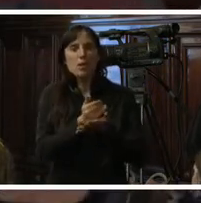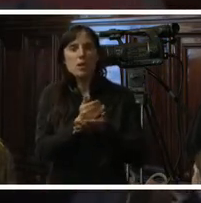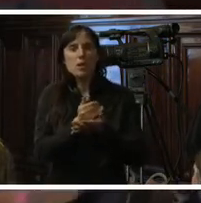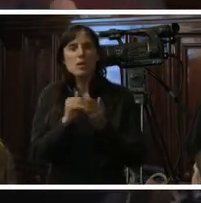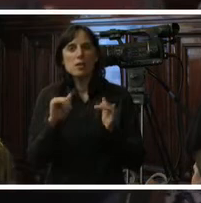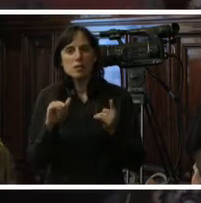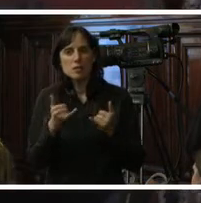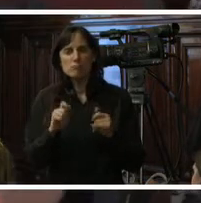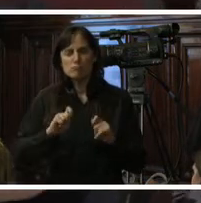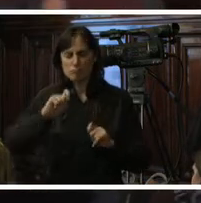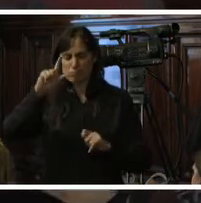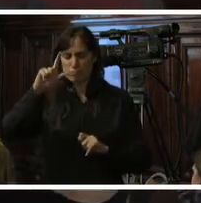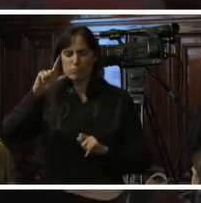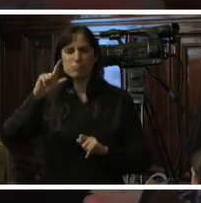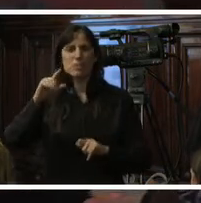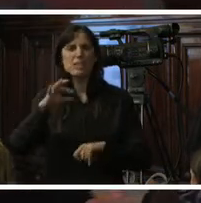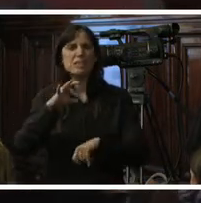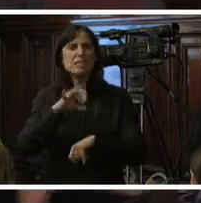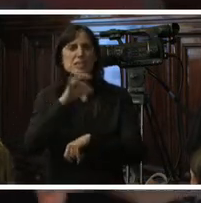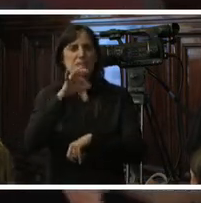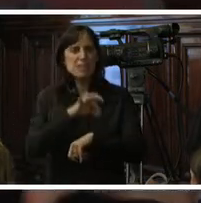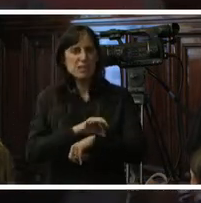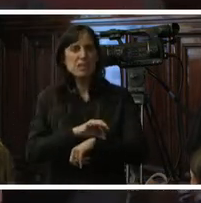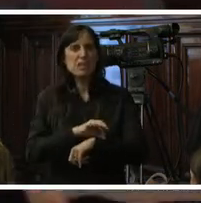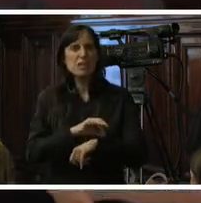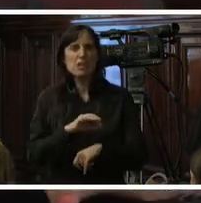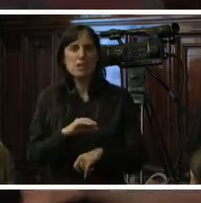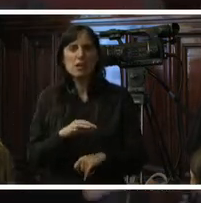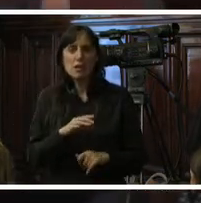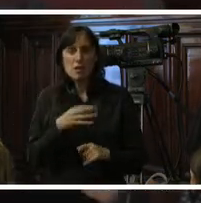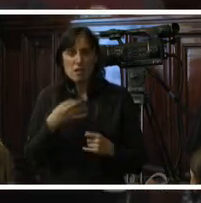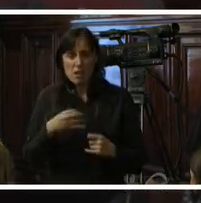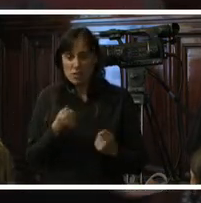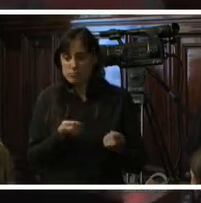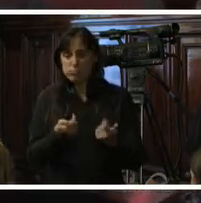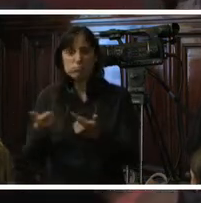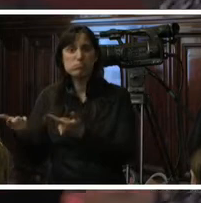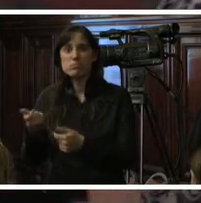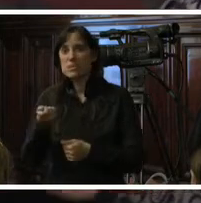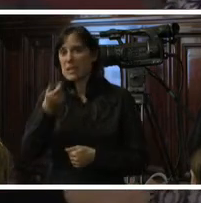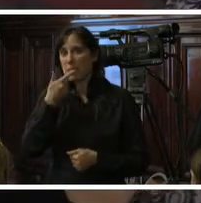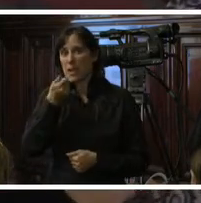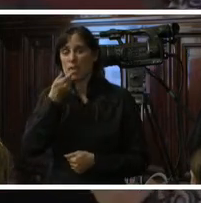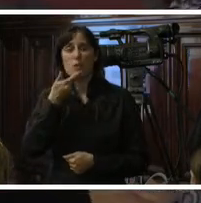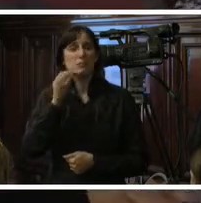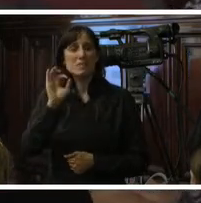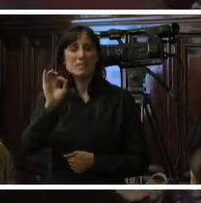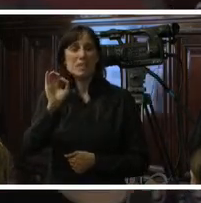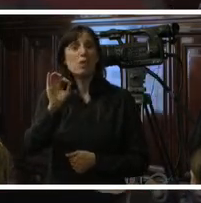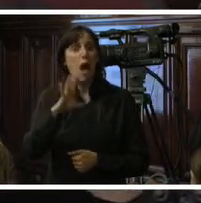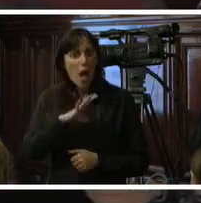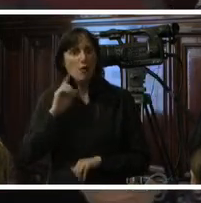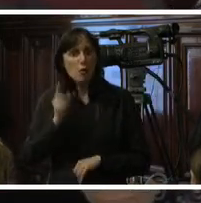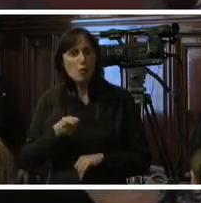altos índices de SICA la distribución ha sido cero a pesar de que existe una orden judicial